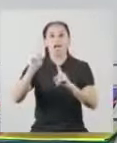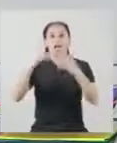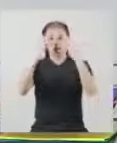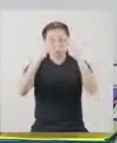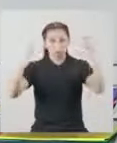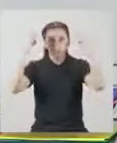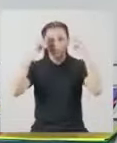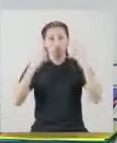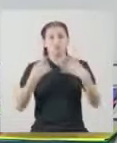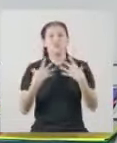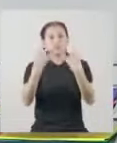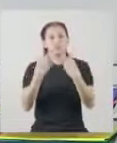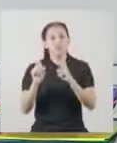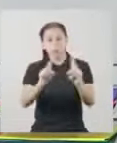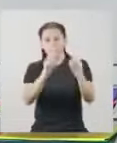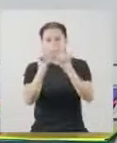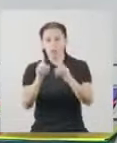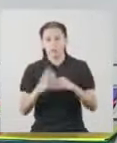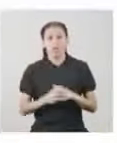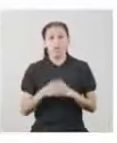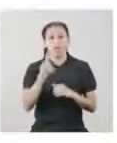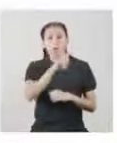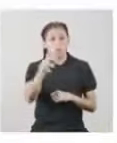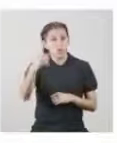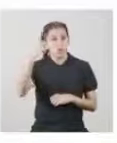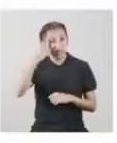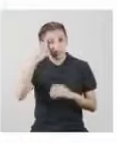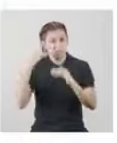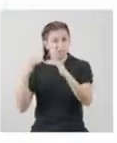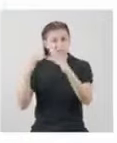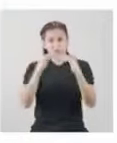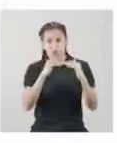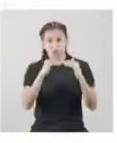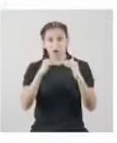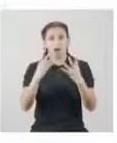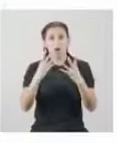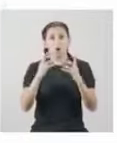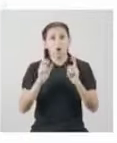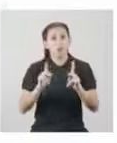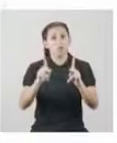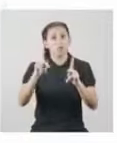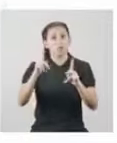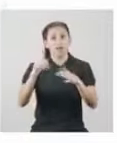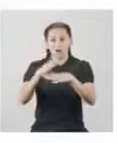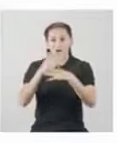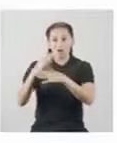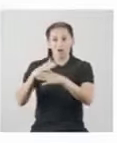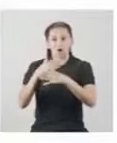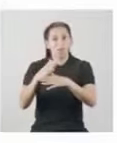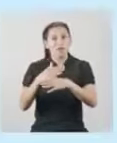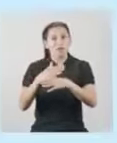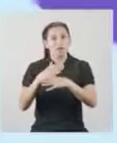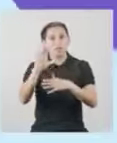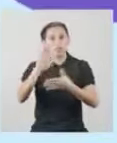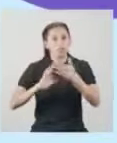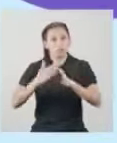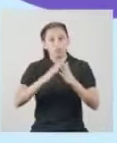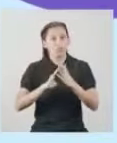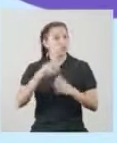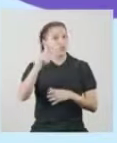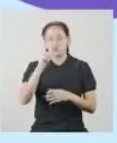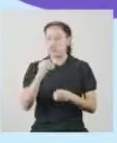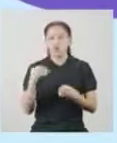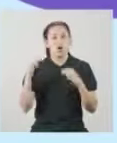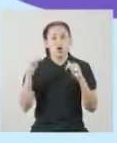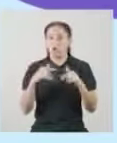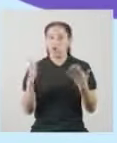de la promo Tenemos un par de preguntas que queremos hacerles ¿Creen que hay igualdad en la repartición de tareas de su comunidad? Creo que no hay